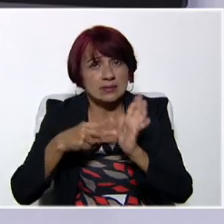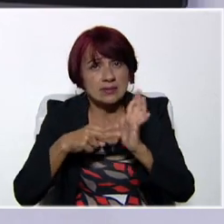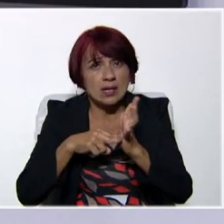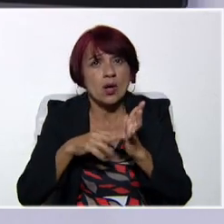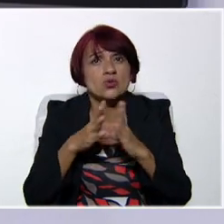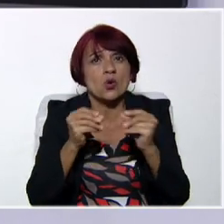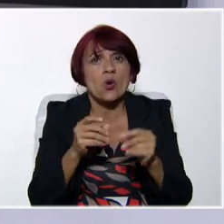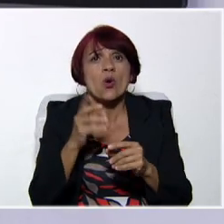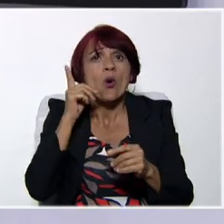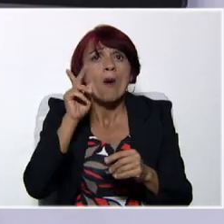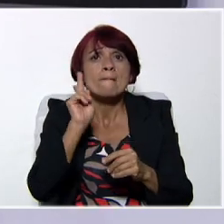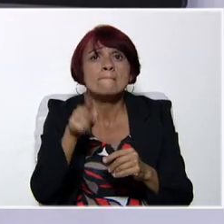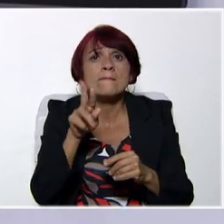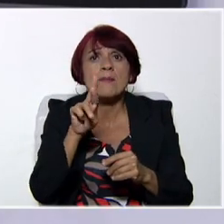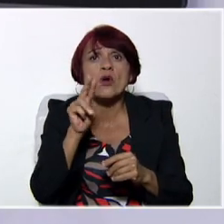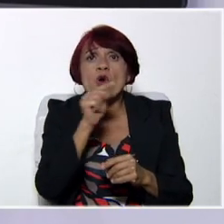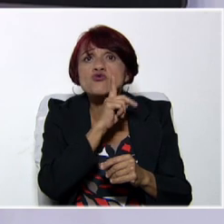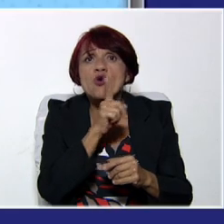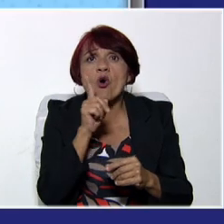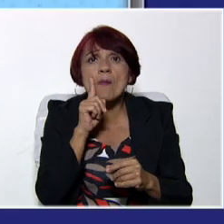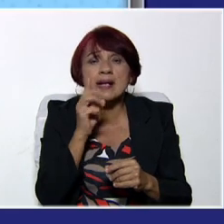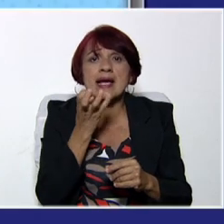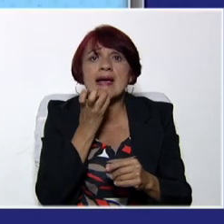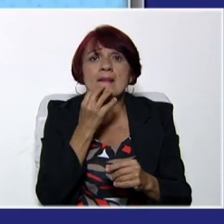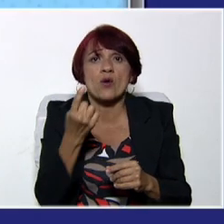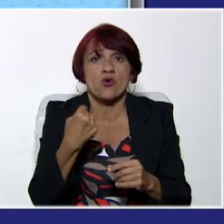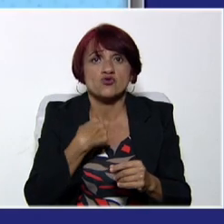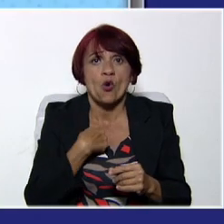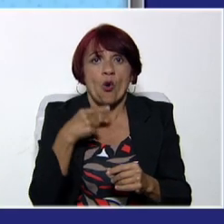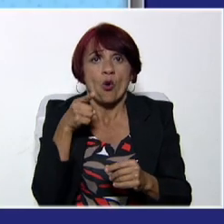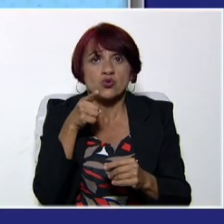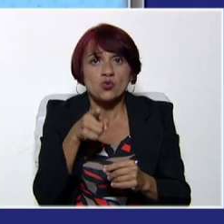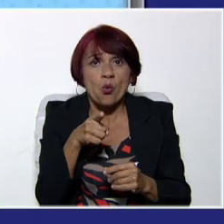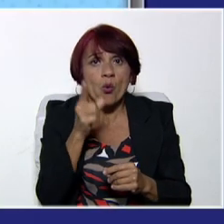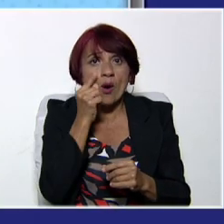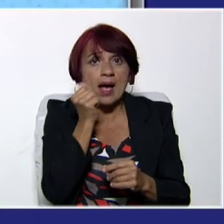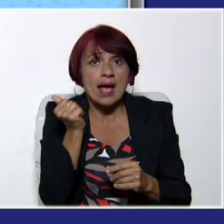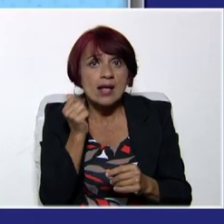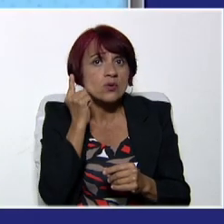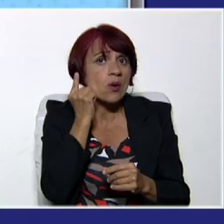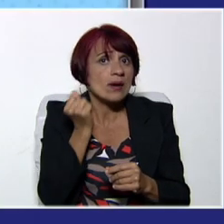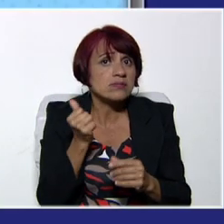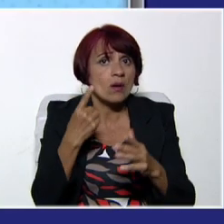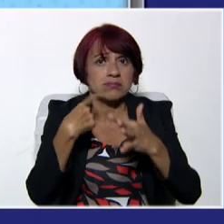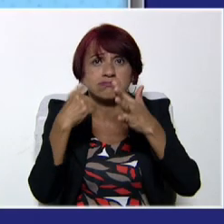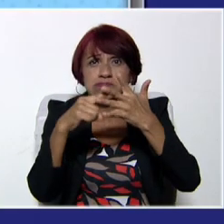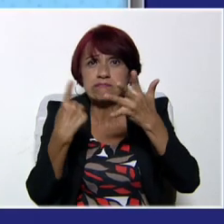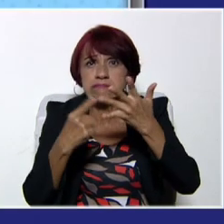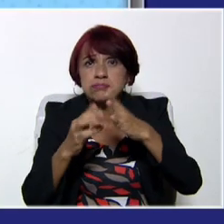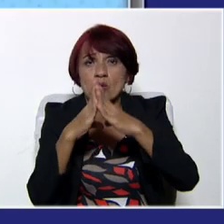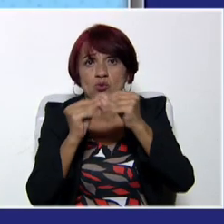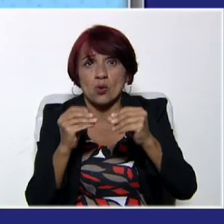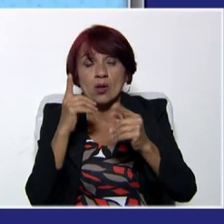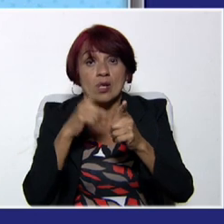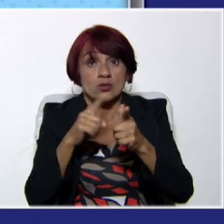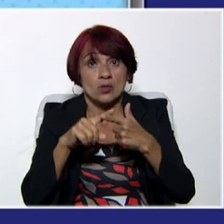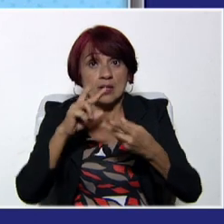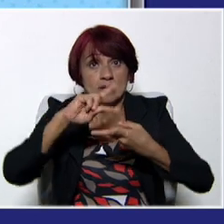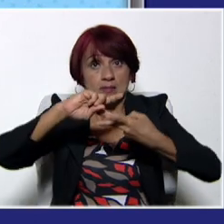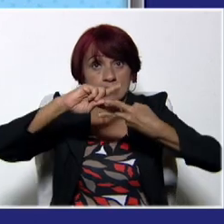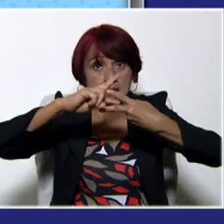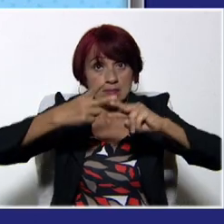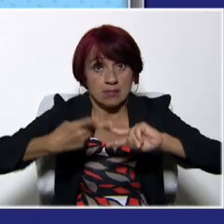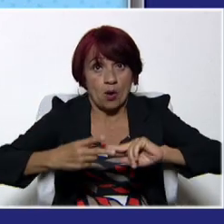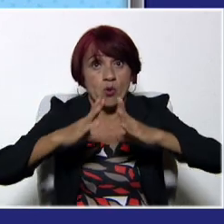los pronombres. Los relativos y los objetos se utilizan para sustituir a la persona en muchas